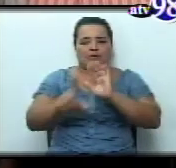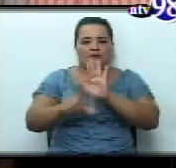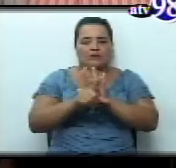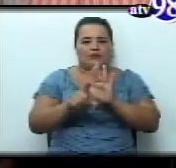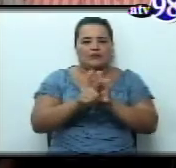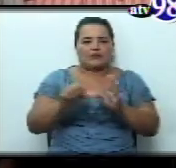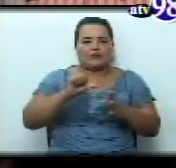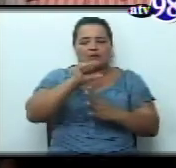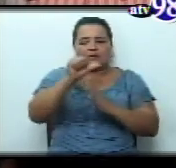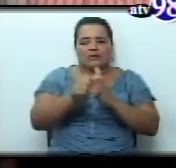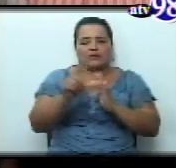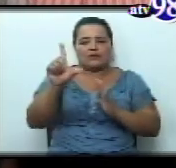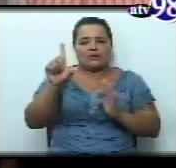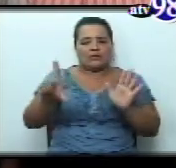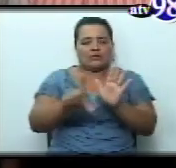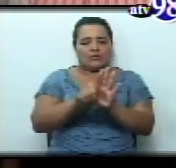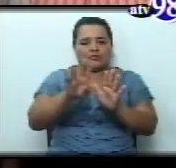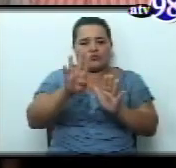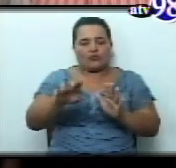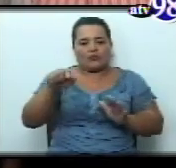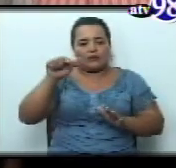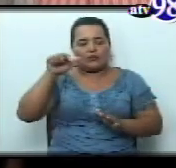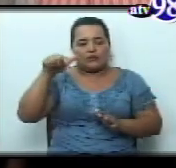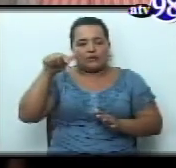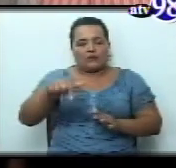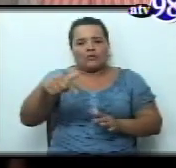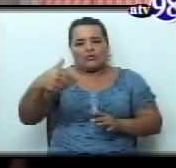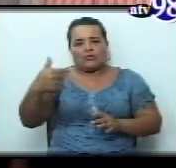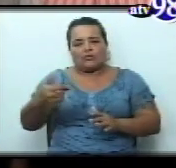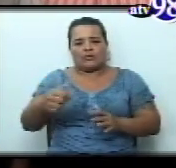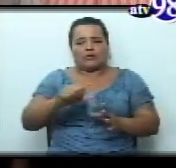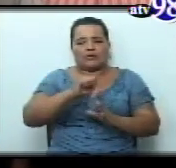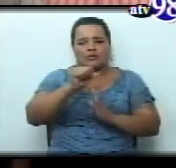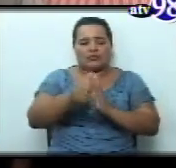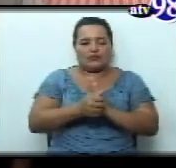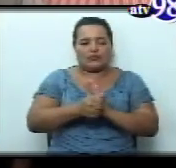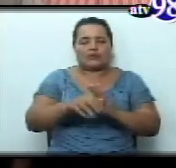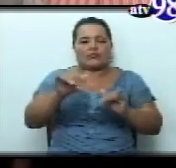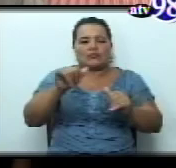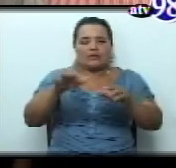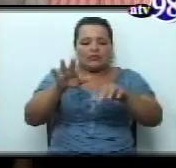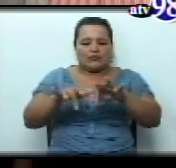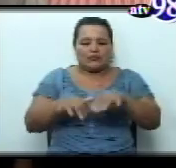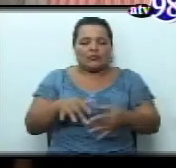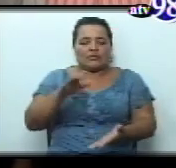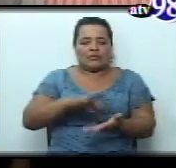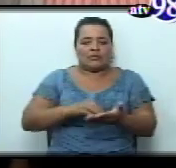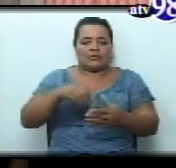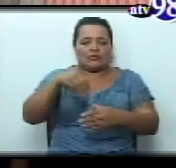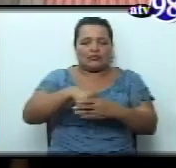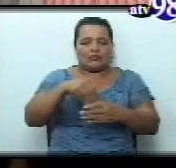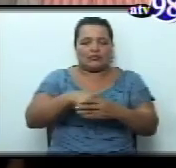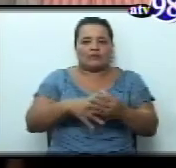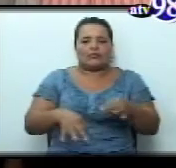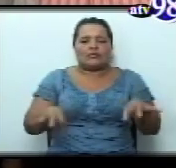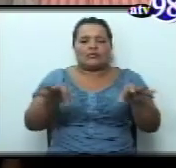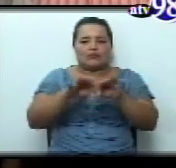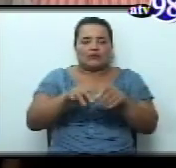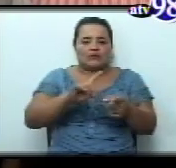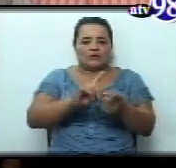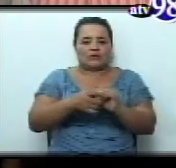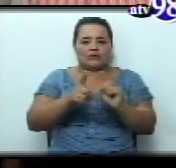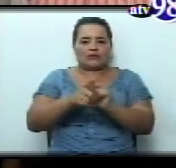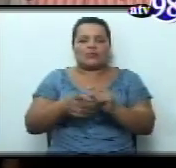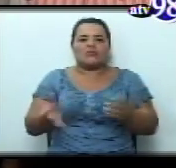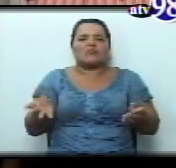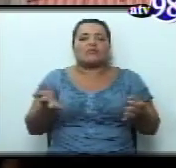476, la Ley de Servicio Civil y la Carrera Administrativa. Esta reforma lo